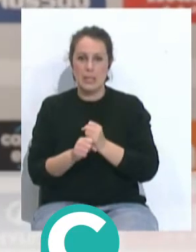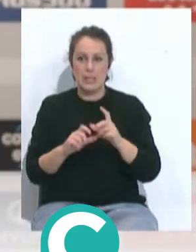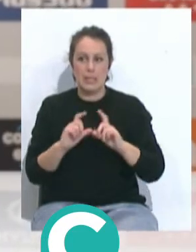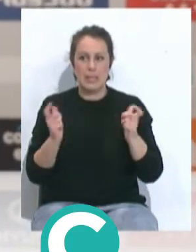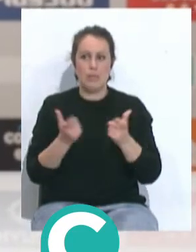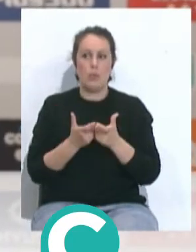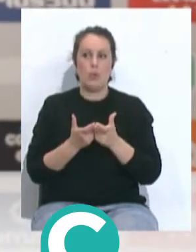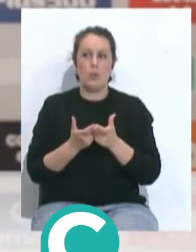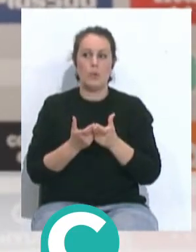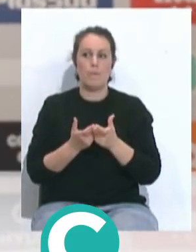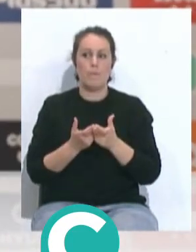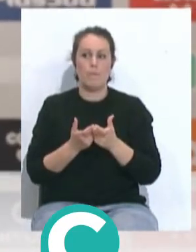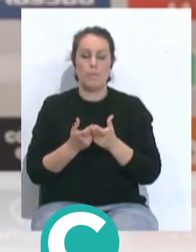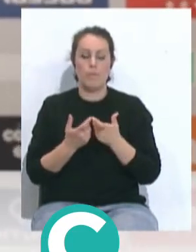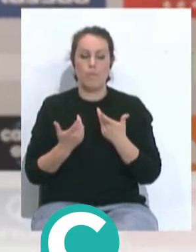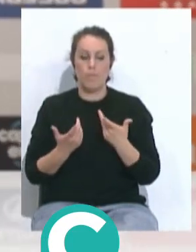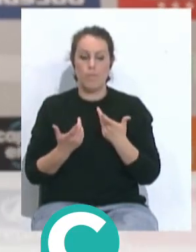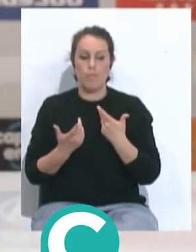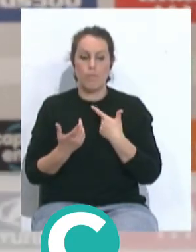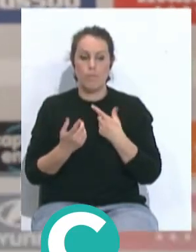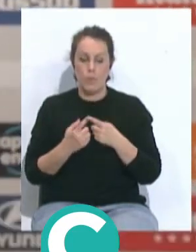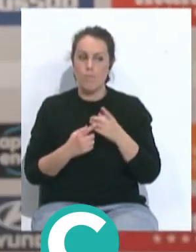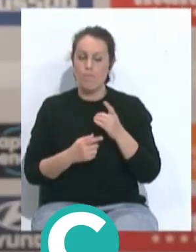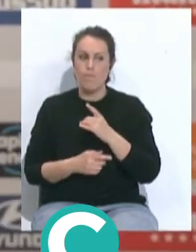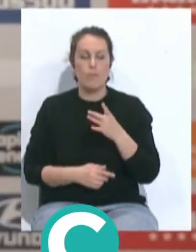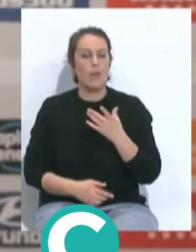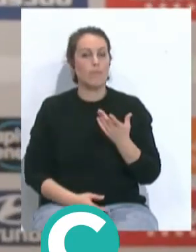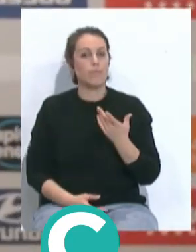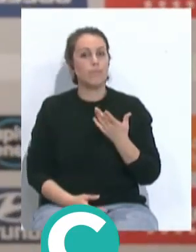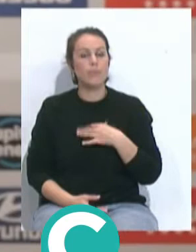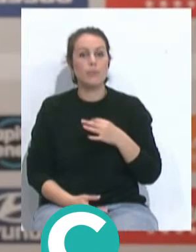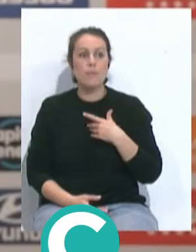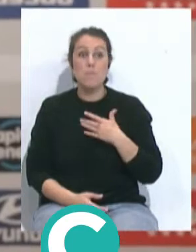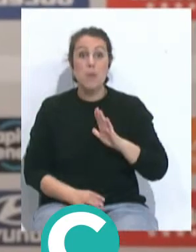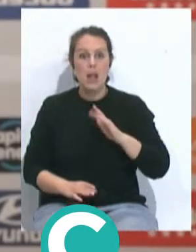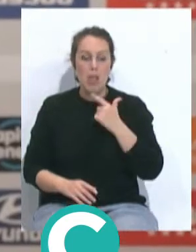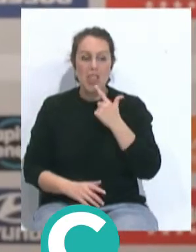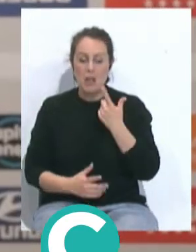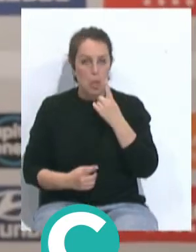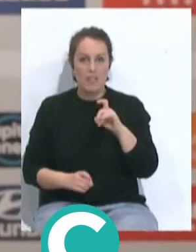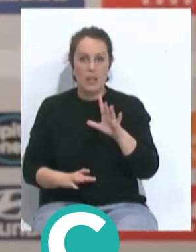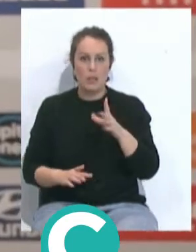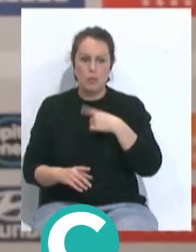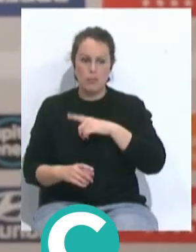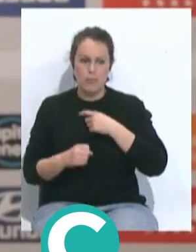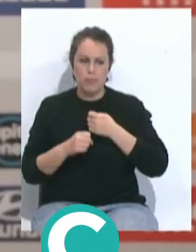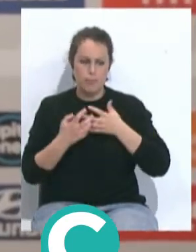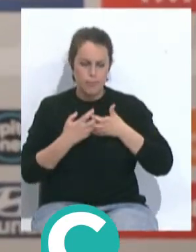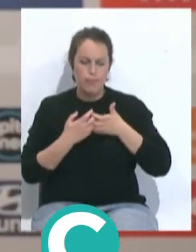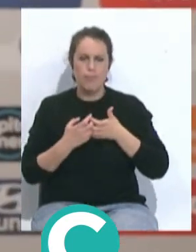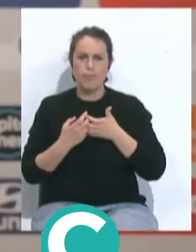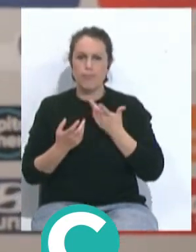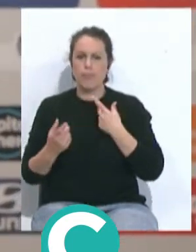ha sido de marcar. Yo creo que no hay que poner ningún pero, sea, hemos luchado, hemos peleado, hemos jugado